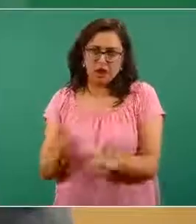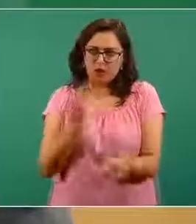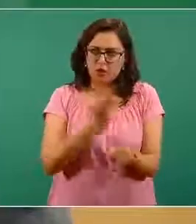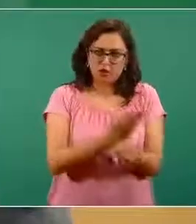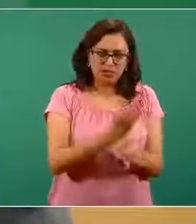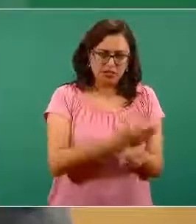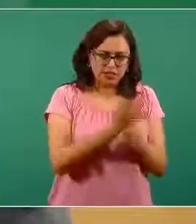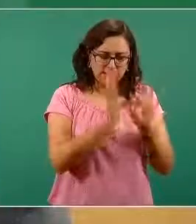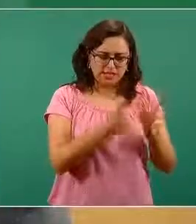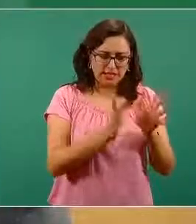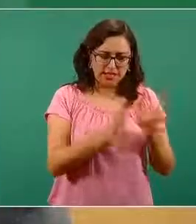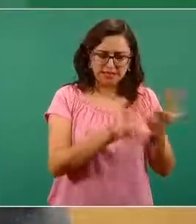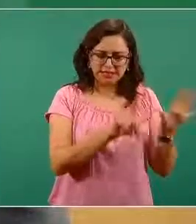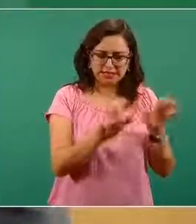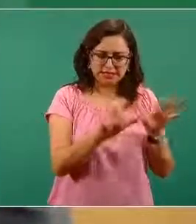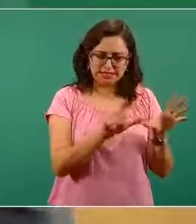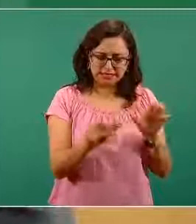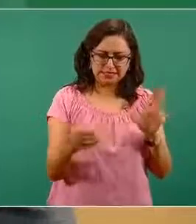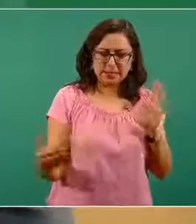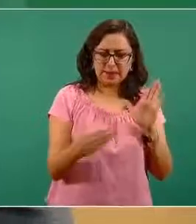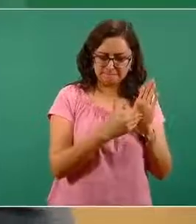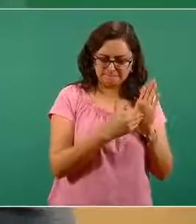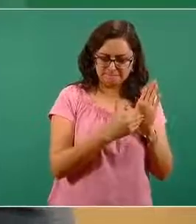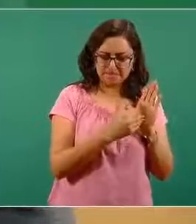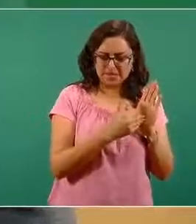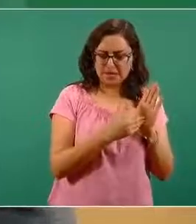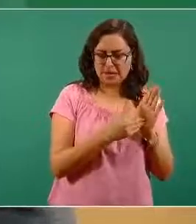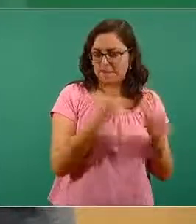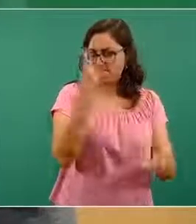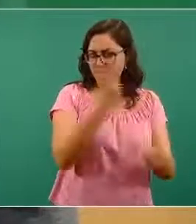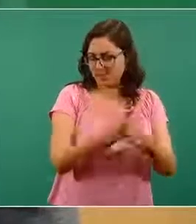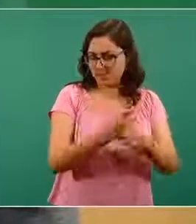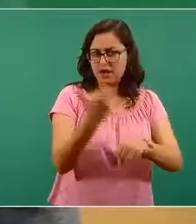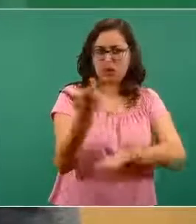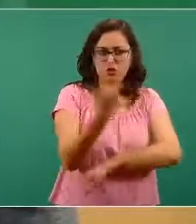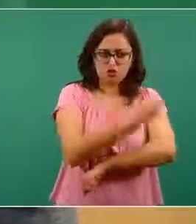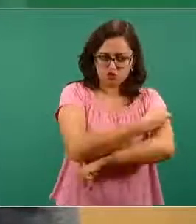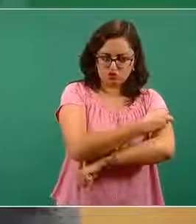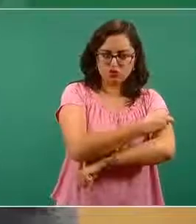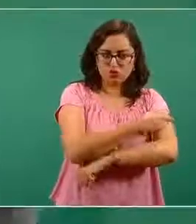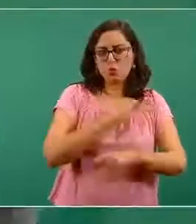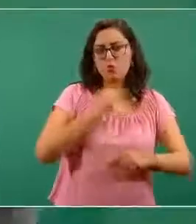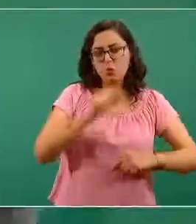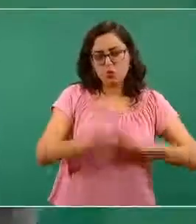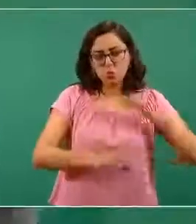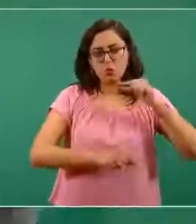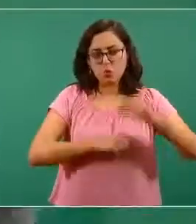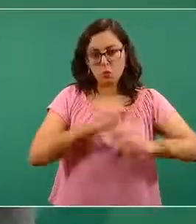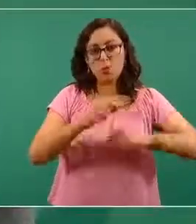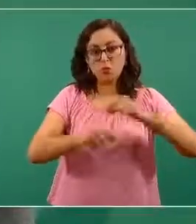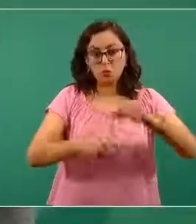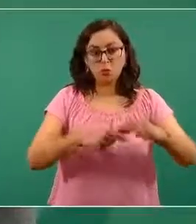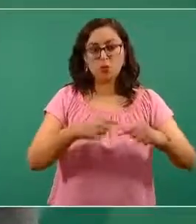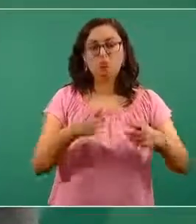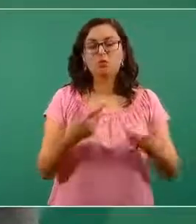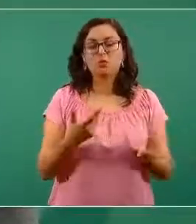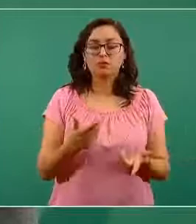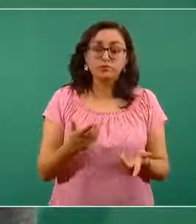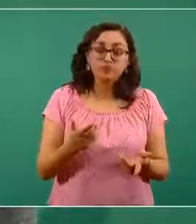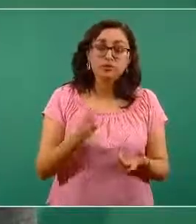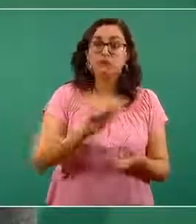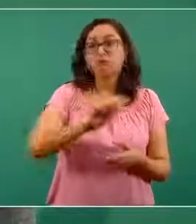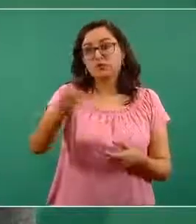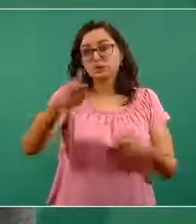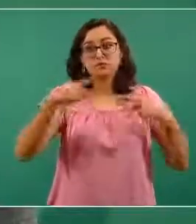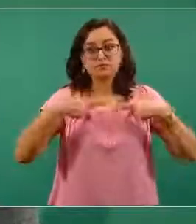poco más de 700 mil que ya han recibido su primera dosis y que poco a poco el resto de personal de